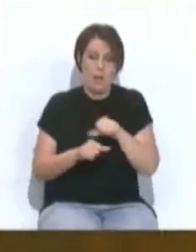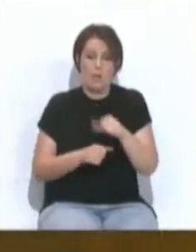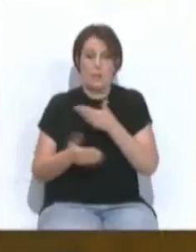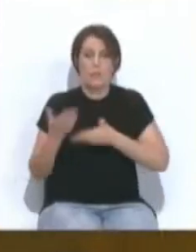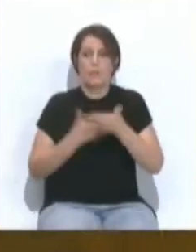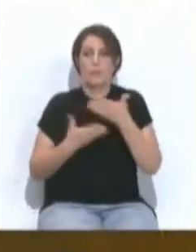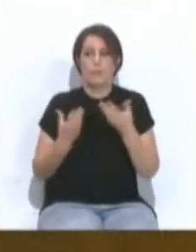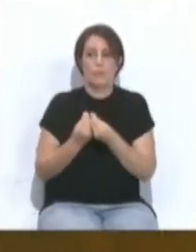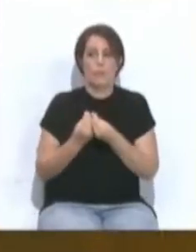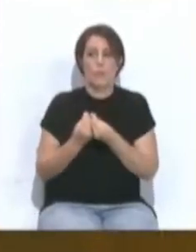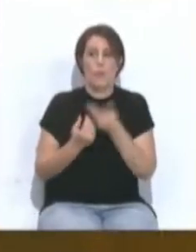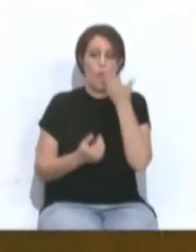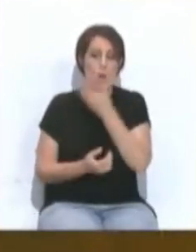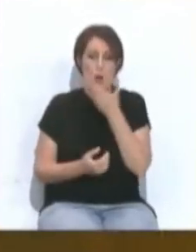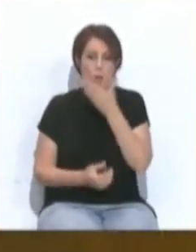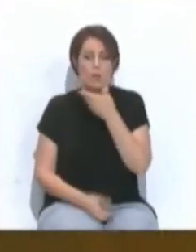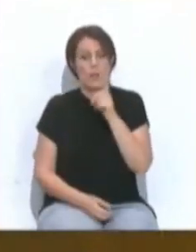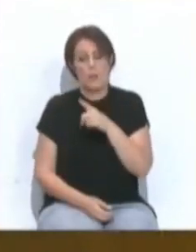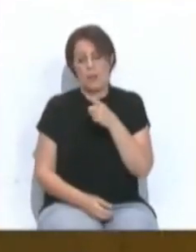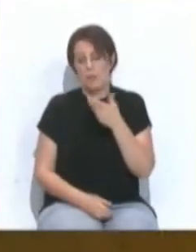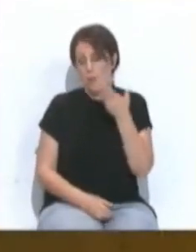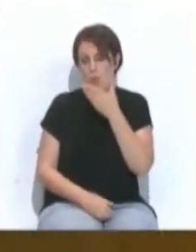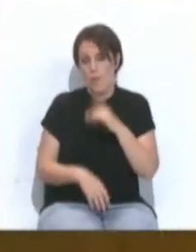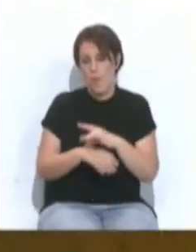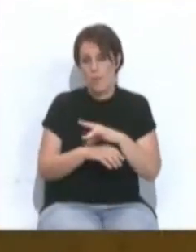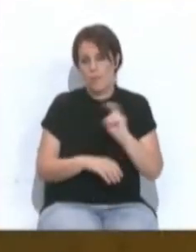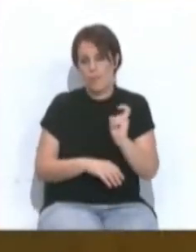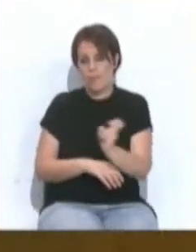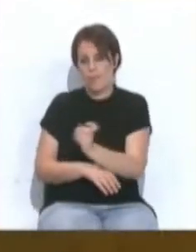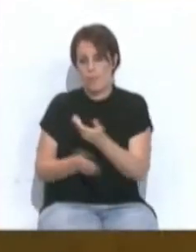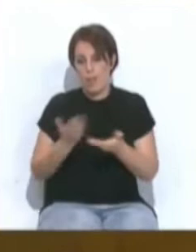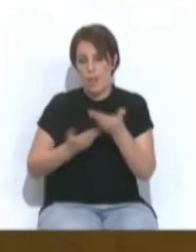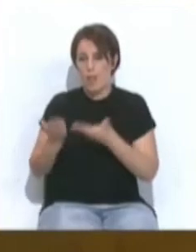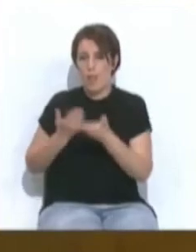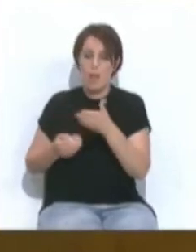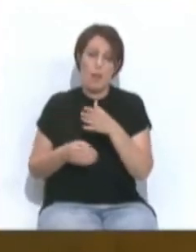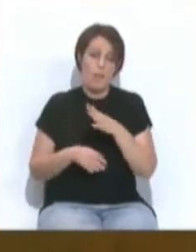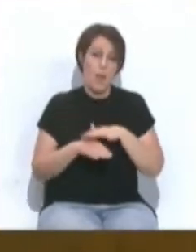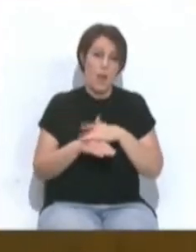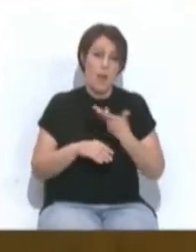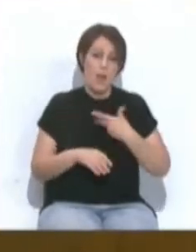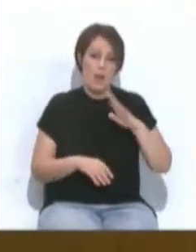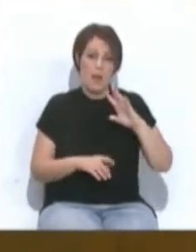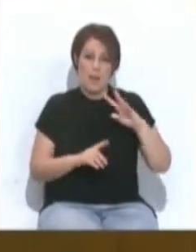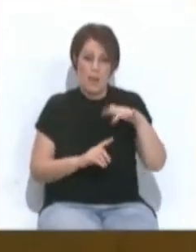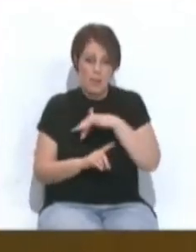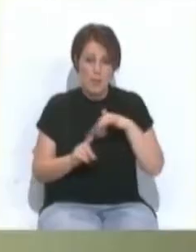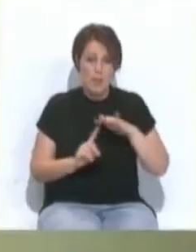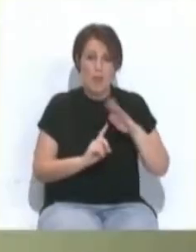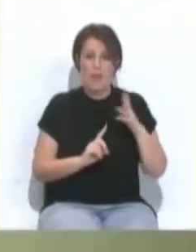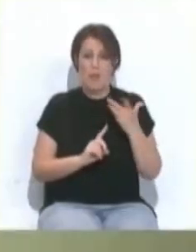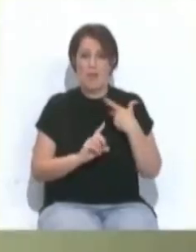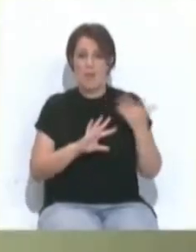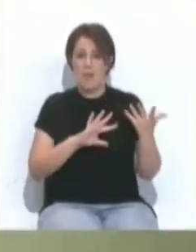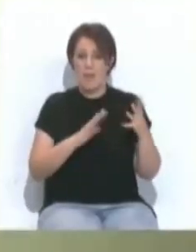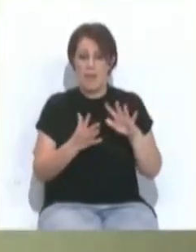colaboración con el colegio y con los distintos colegios de médicos para que ese daño medioambiental se sufra